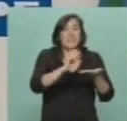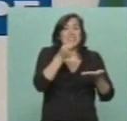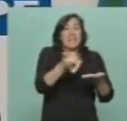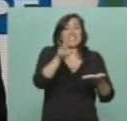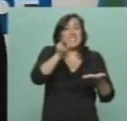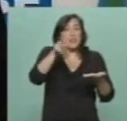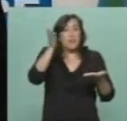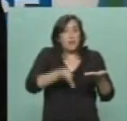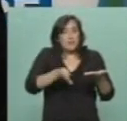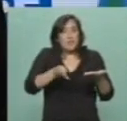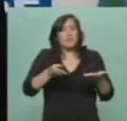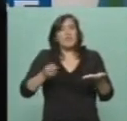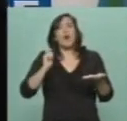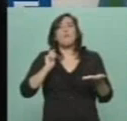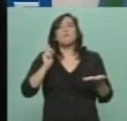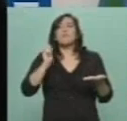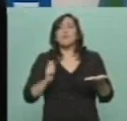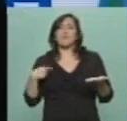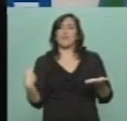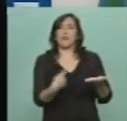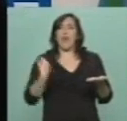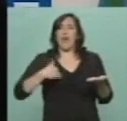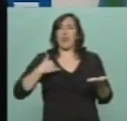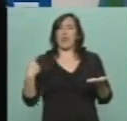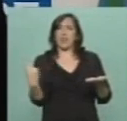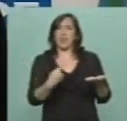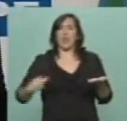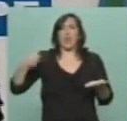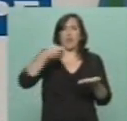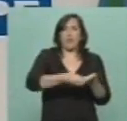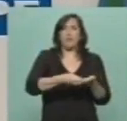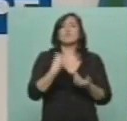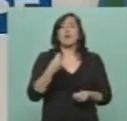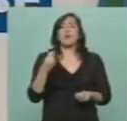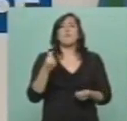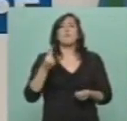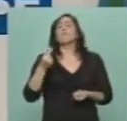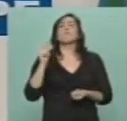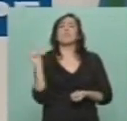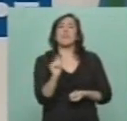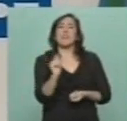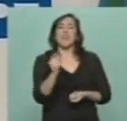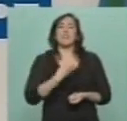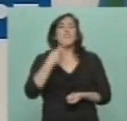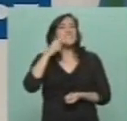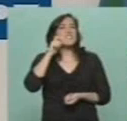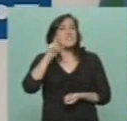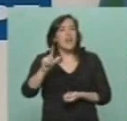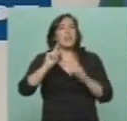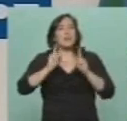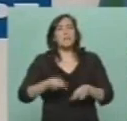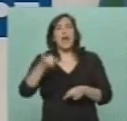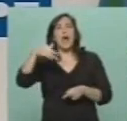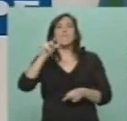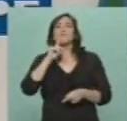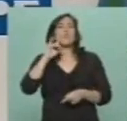fue puesta por los argentinos a través de créditos fiscales y a través de amortización